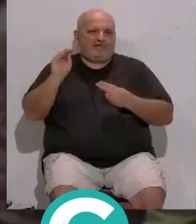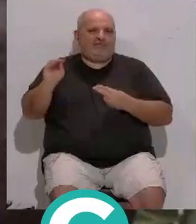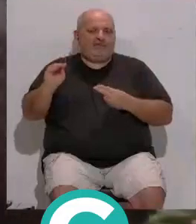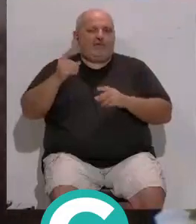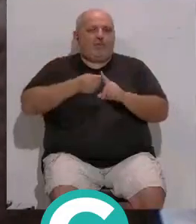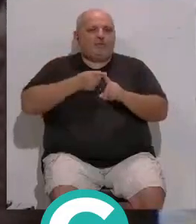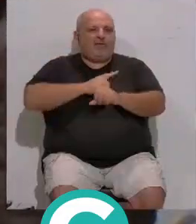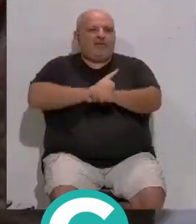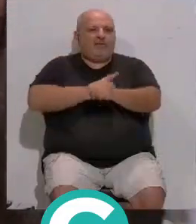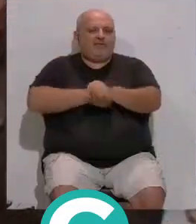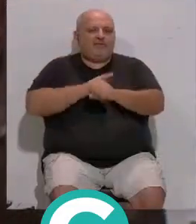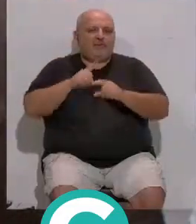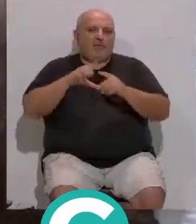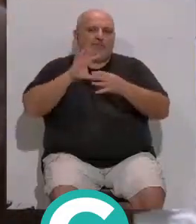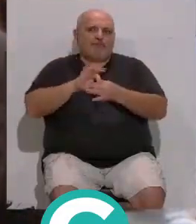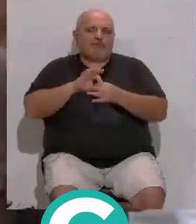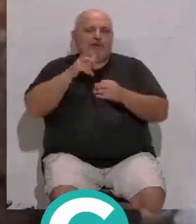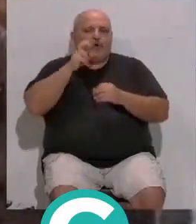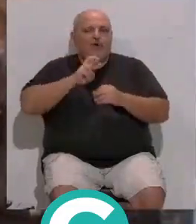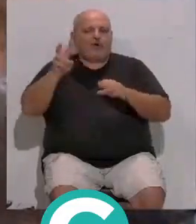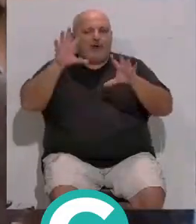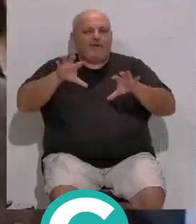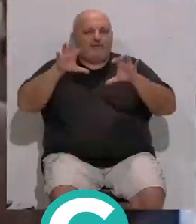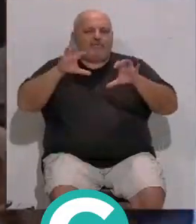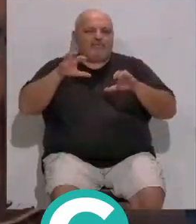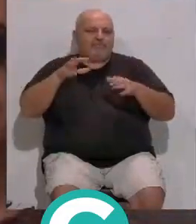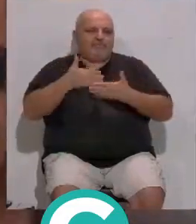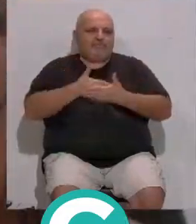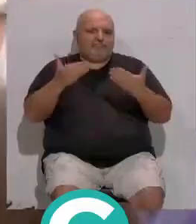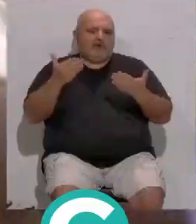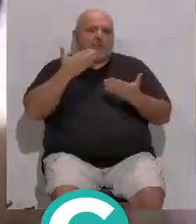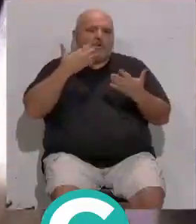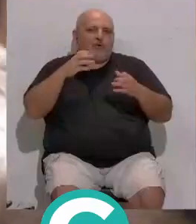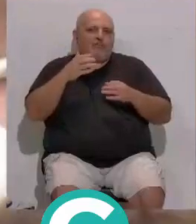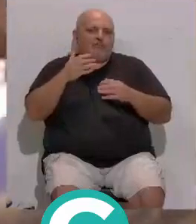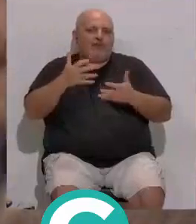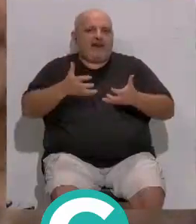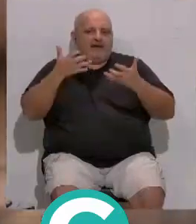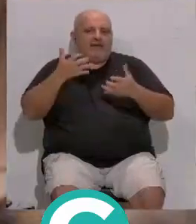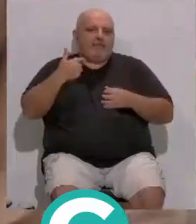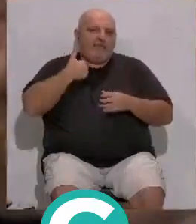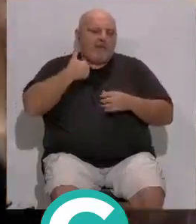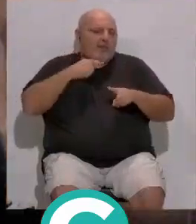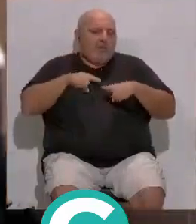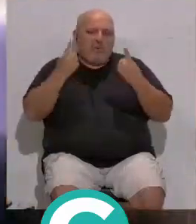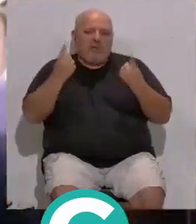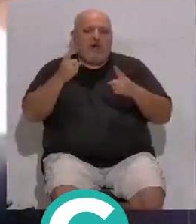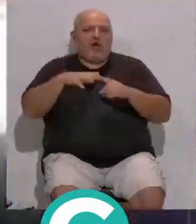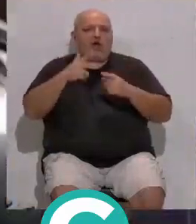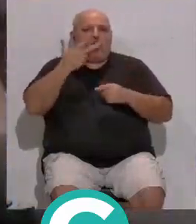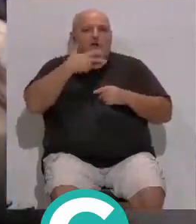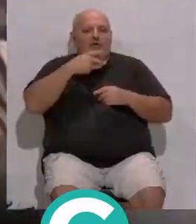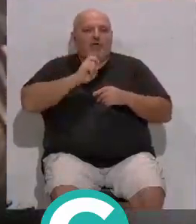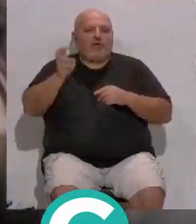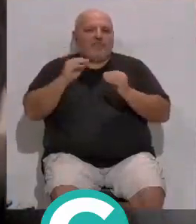utiliza el deporte como excusa... ...para otros aprendizajes tan relevantes... ...como el hecho de ganar, perder... ...o simplemente para conocer